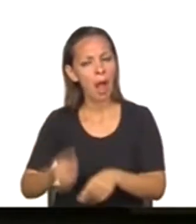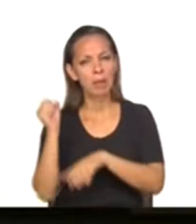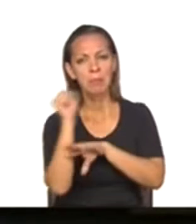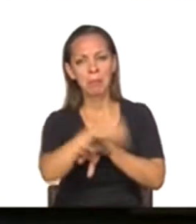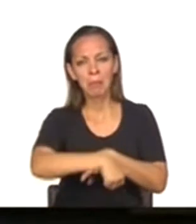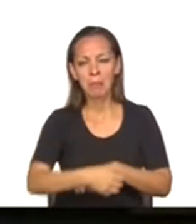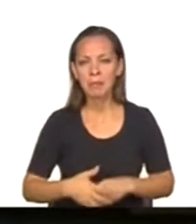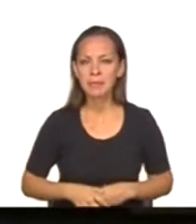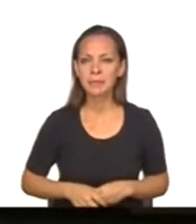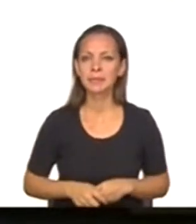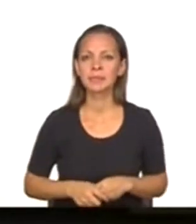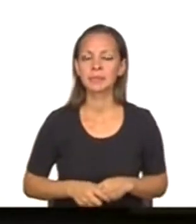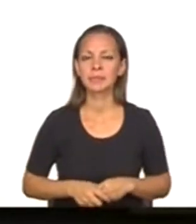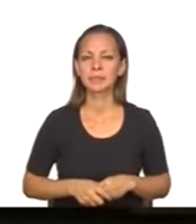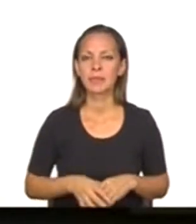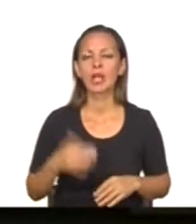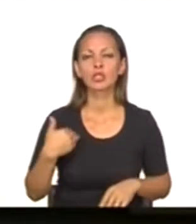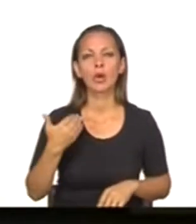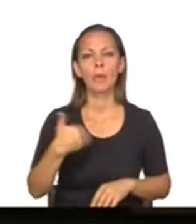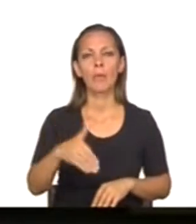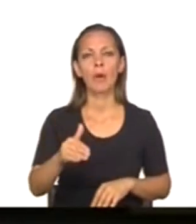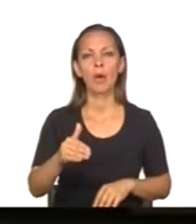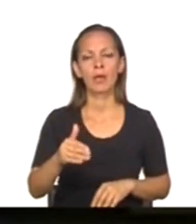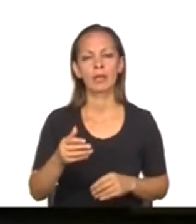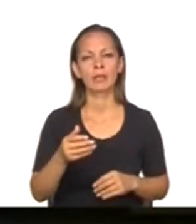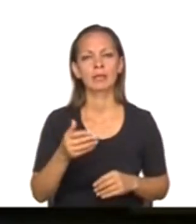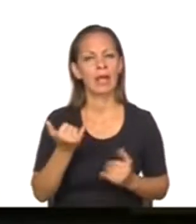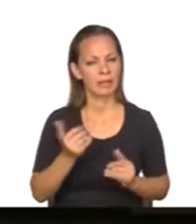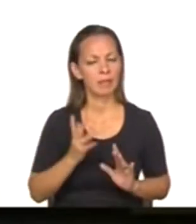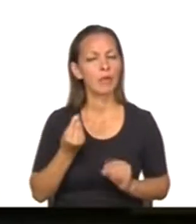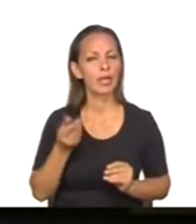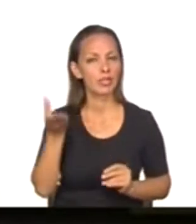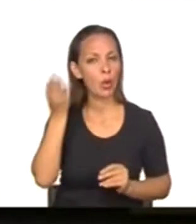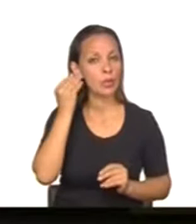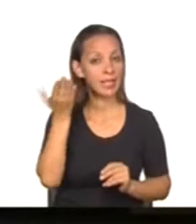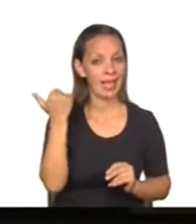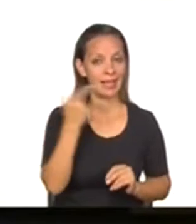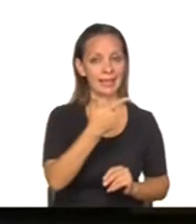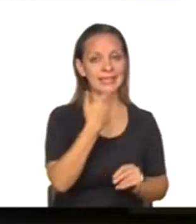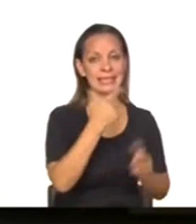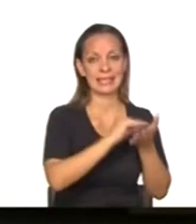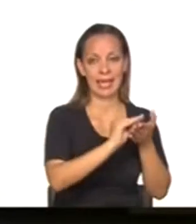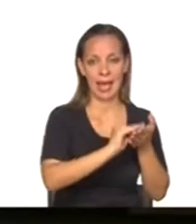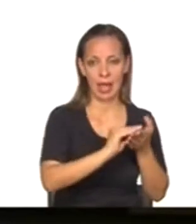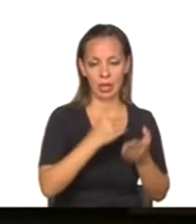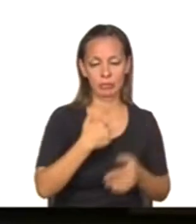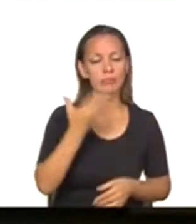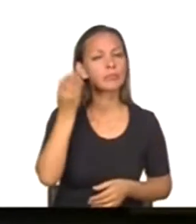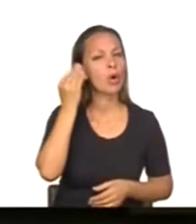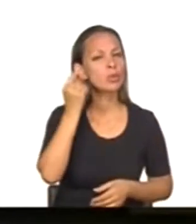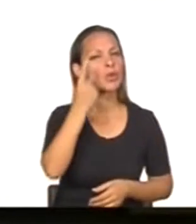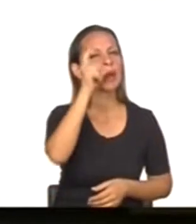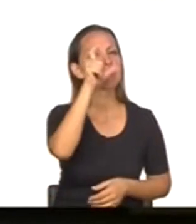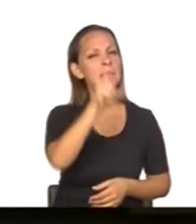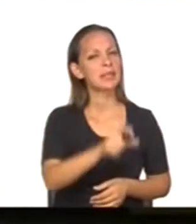Voy a tener, porque escuché en el Senado de la Nación, a alguien